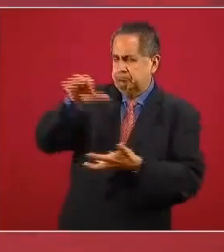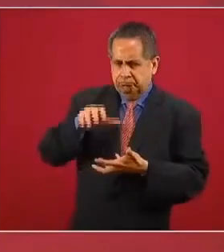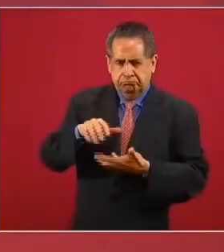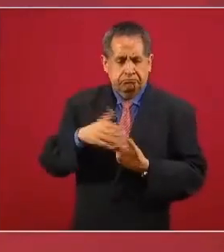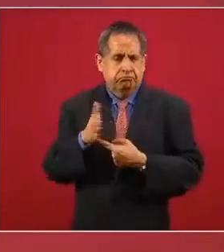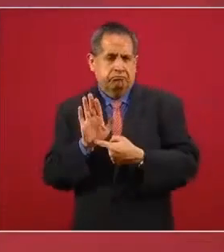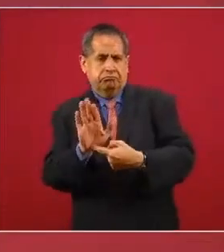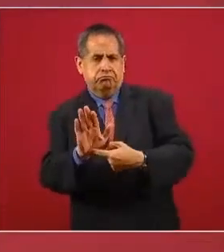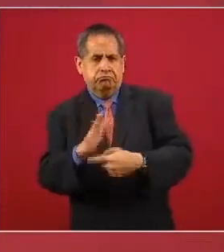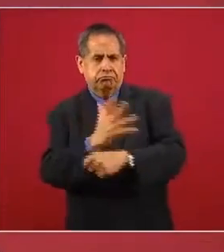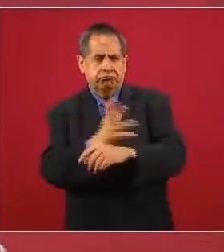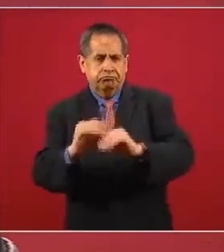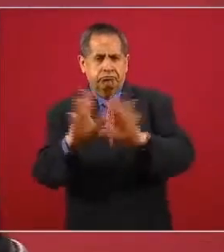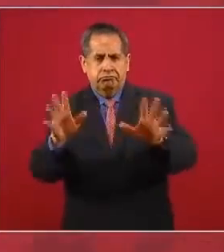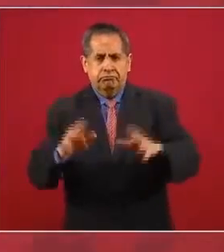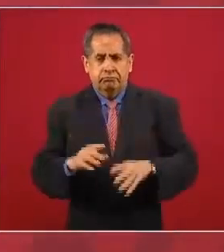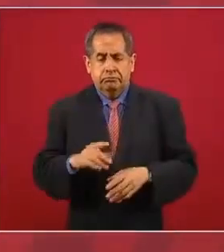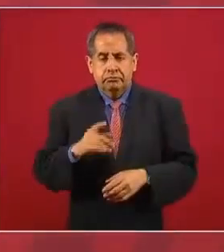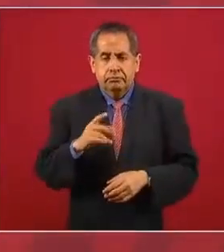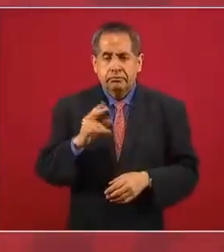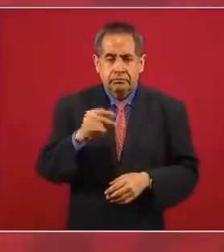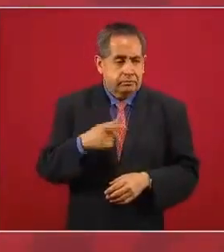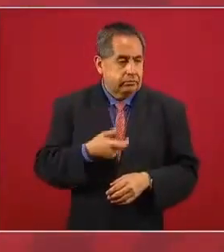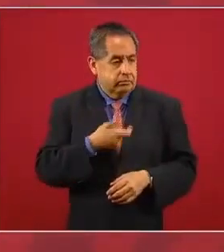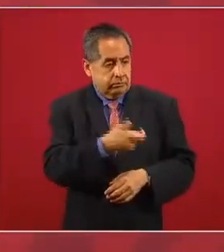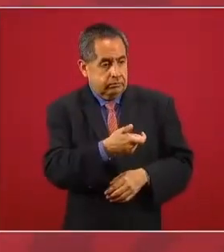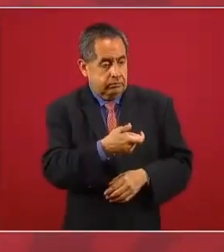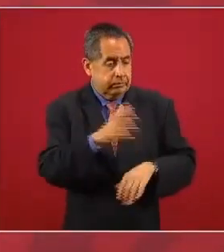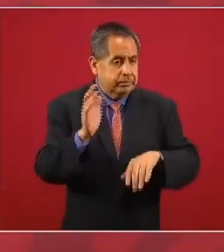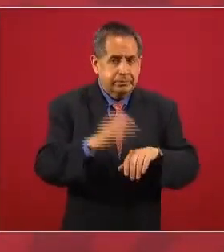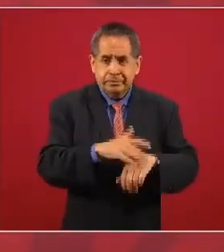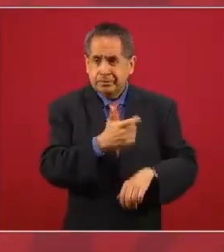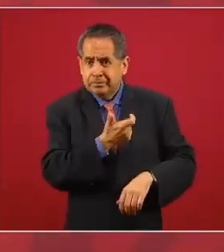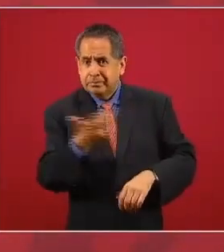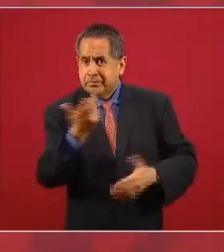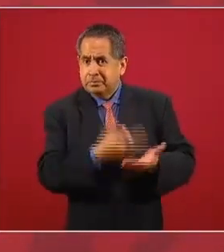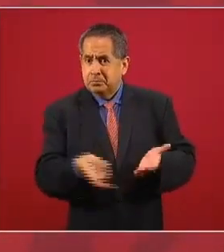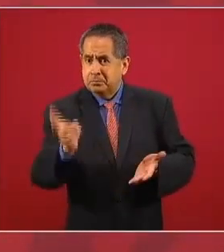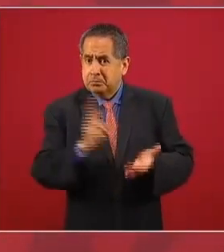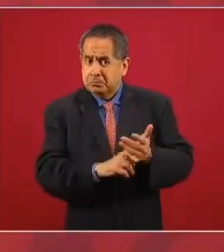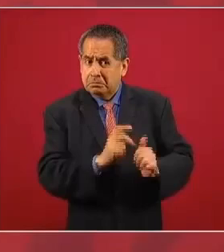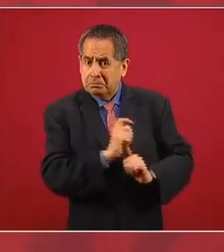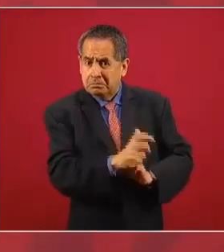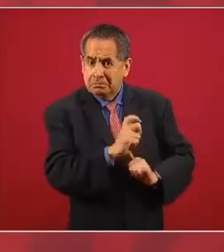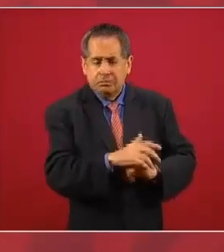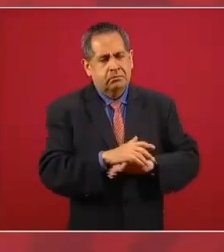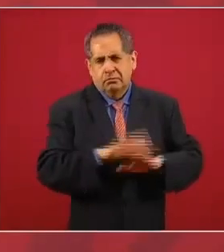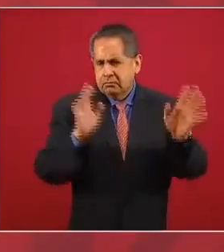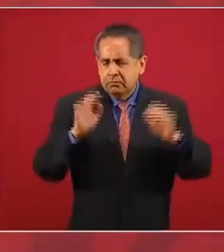para no repagar por los medicamentos, porque